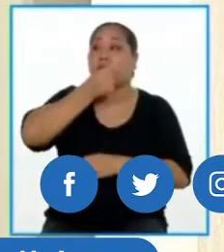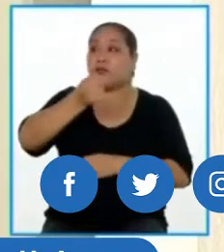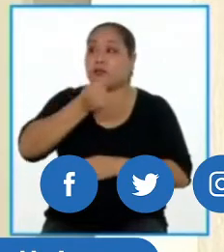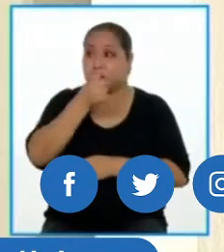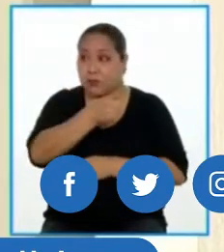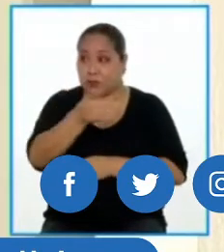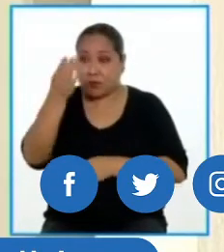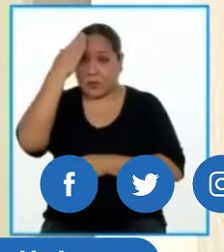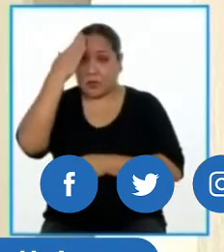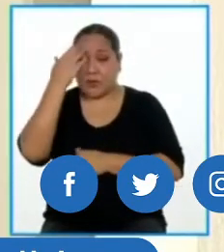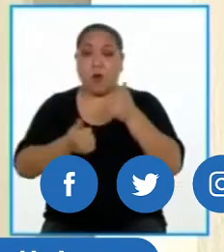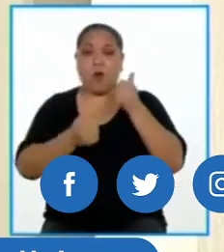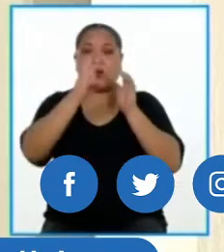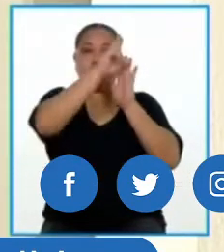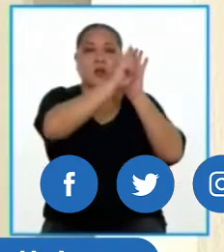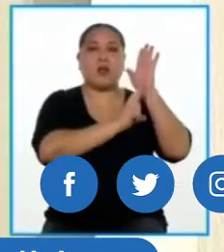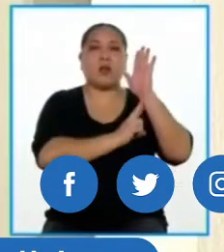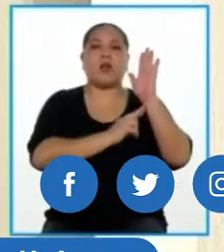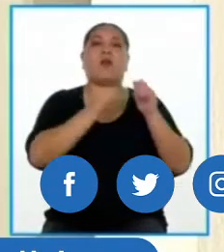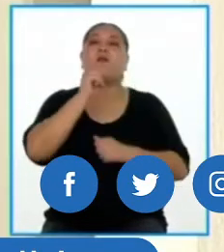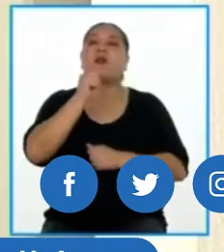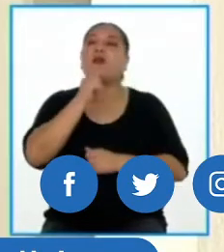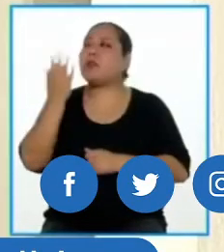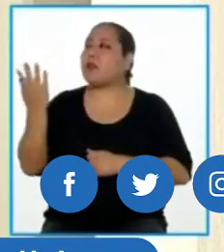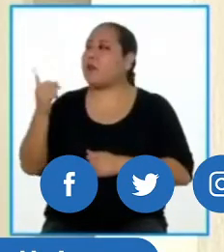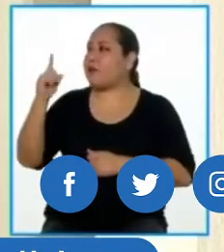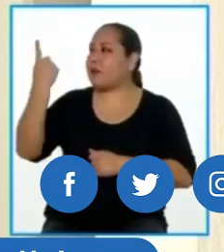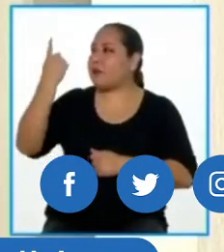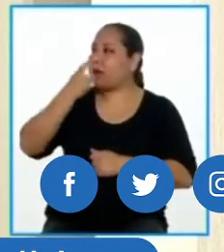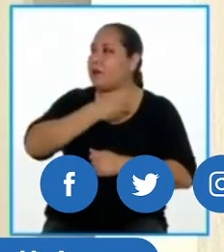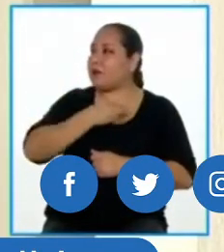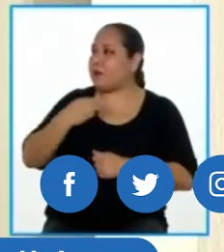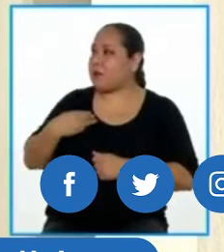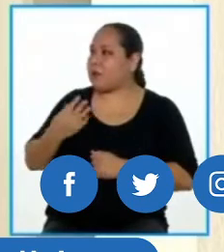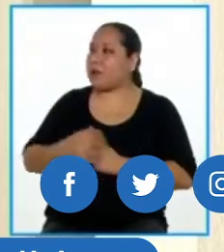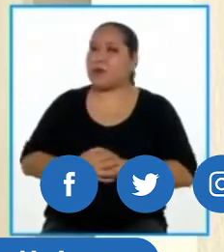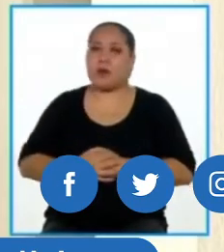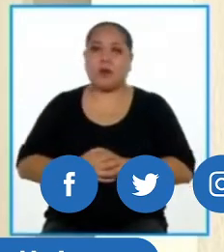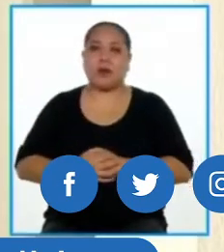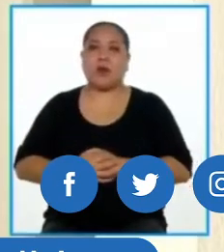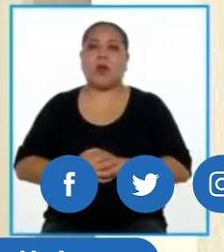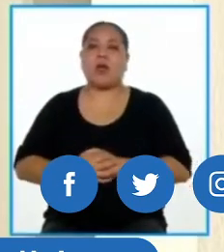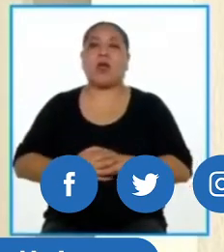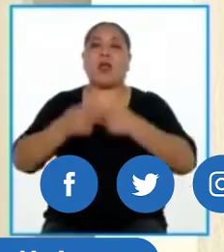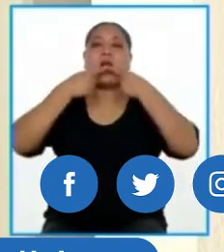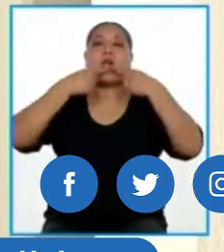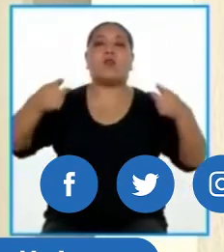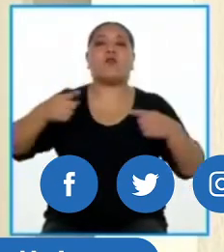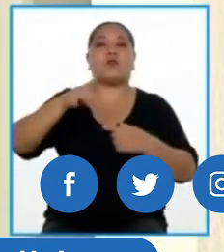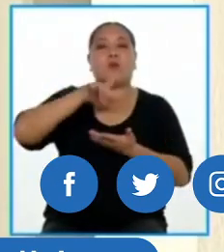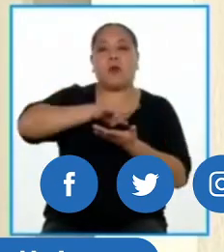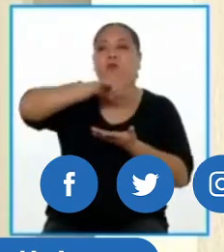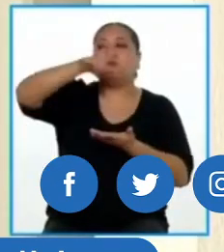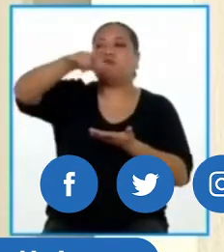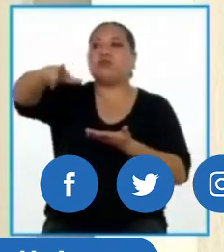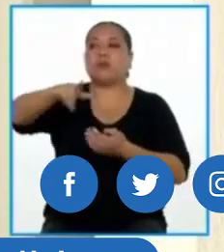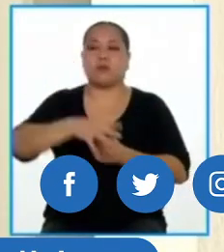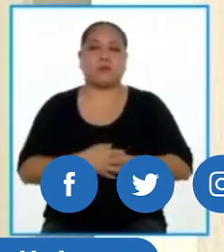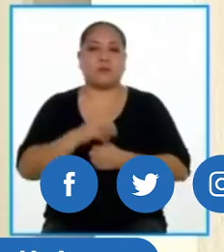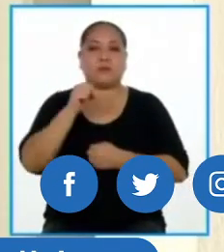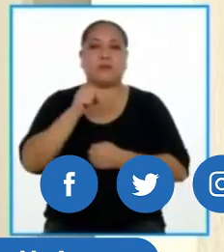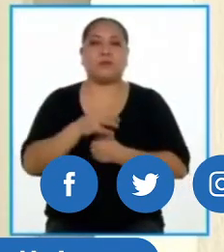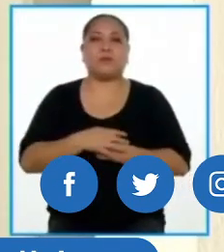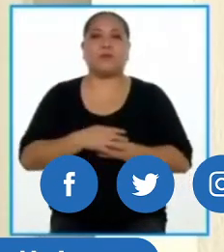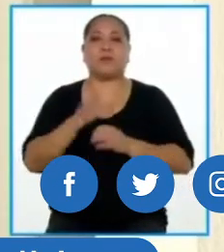disposiciones, solo faltaría, señora premier, el anuncio para los viajes. Sí, vamos